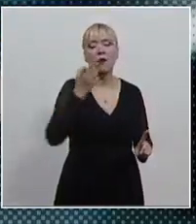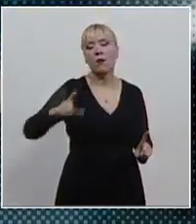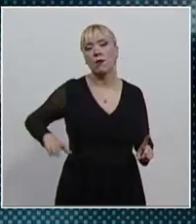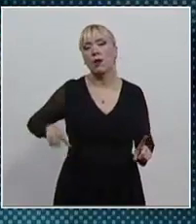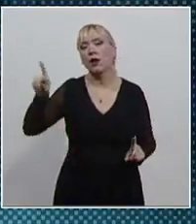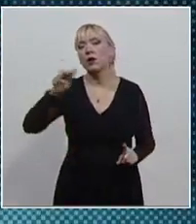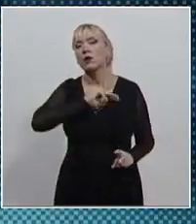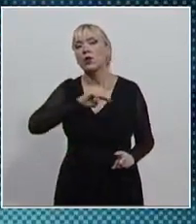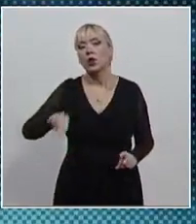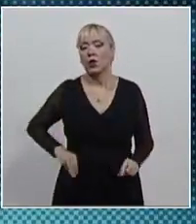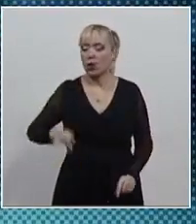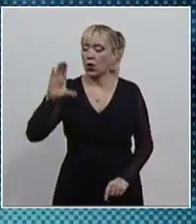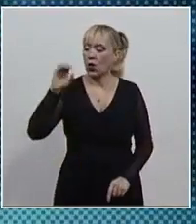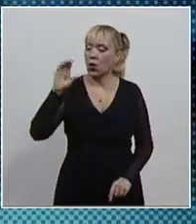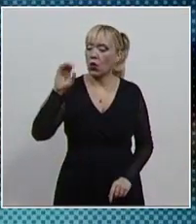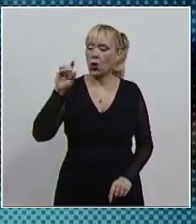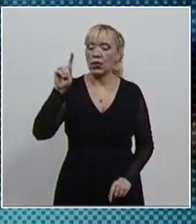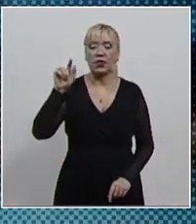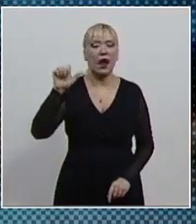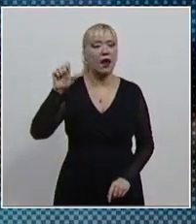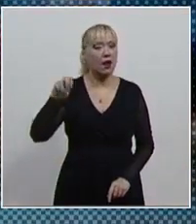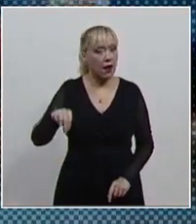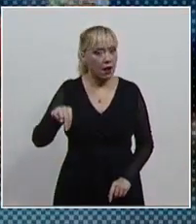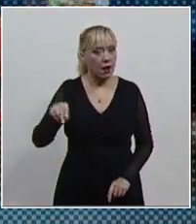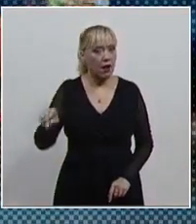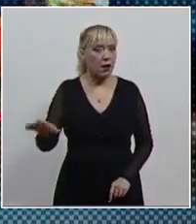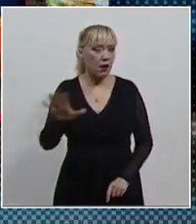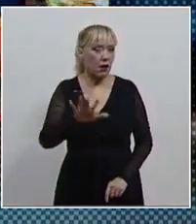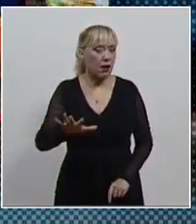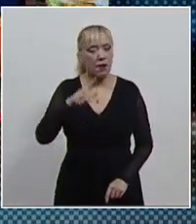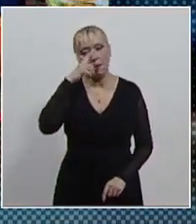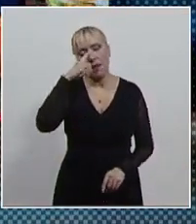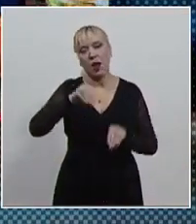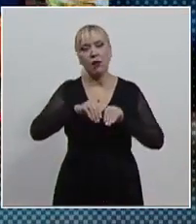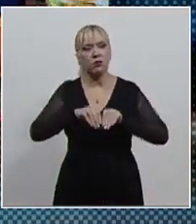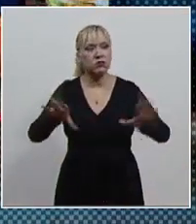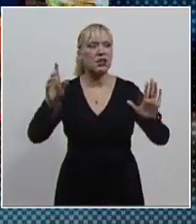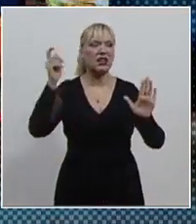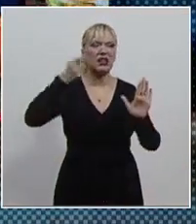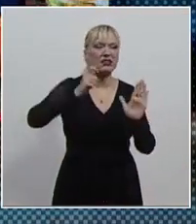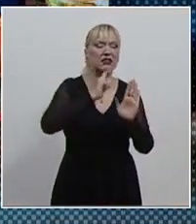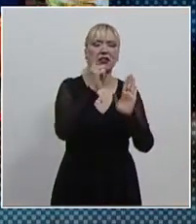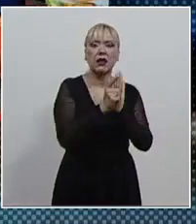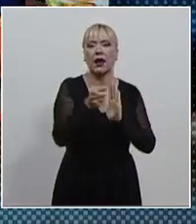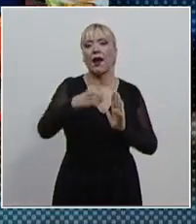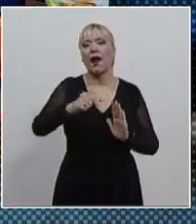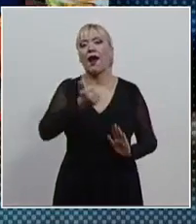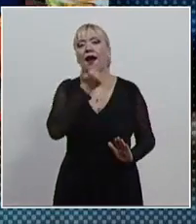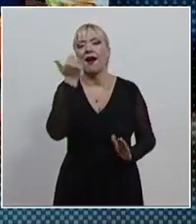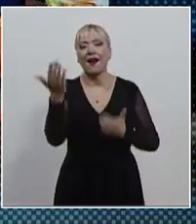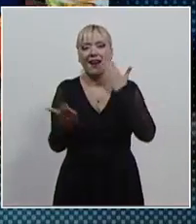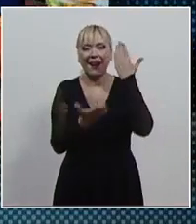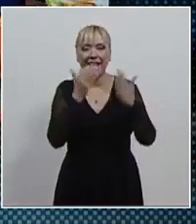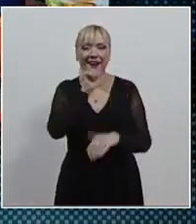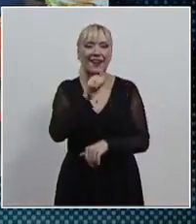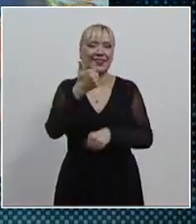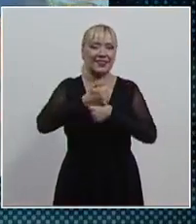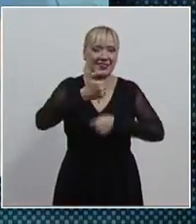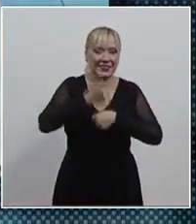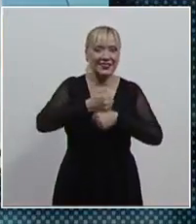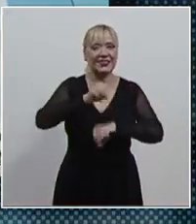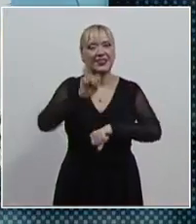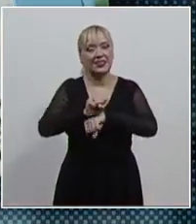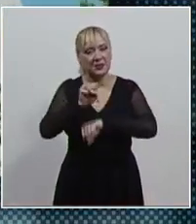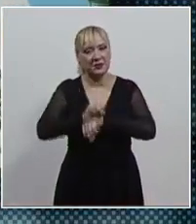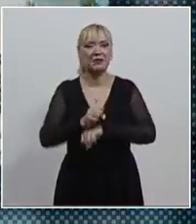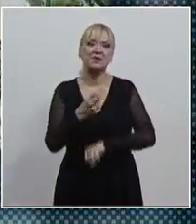municipio de Ocotán, como parte de su campaña de difusión de la cultura jurídica para estudiantes de educación básica. Para